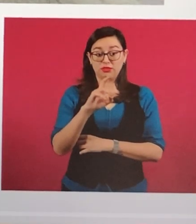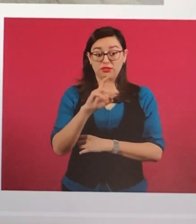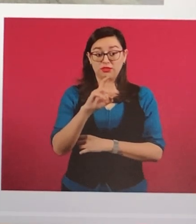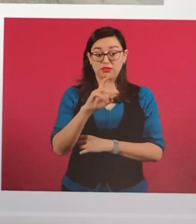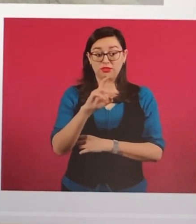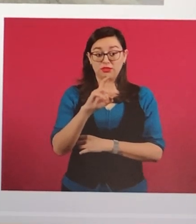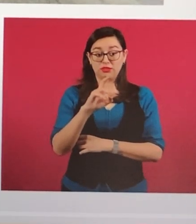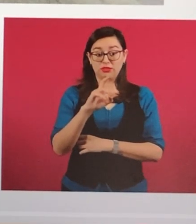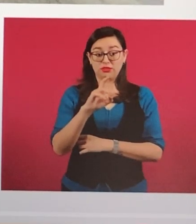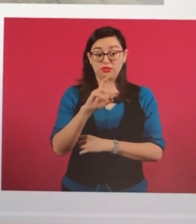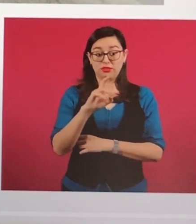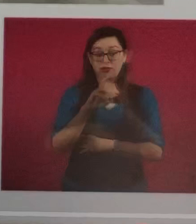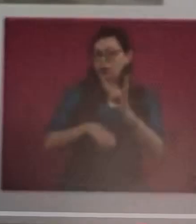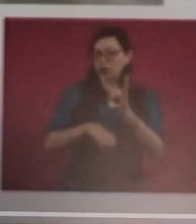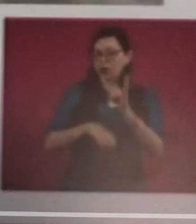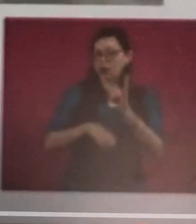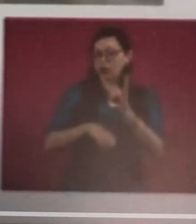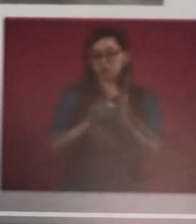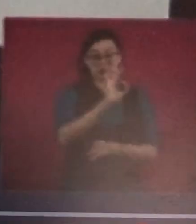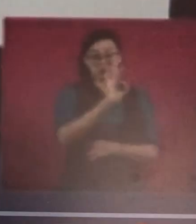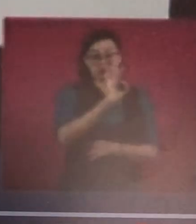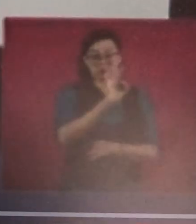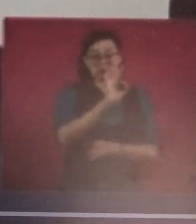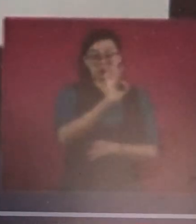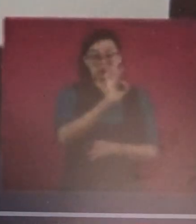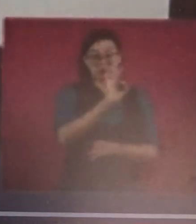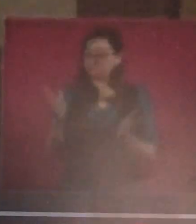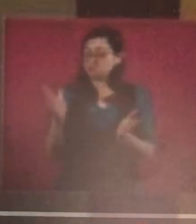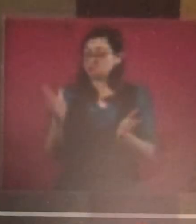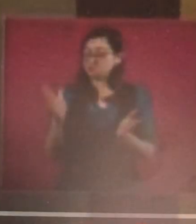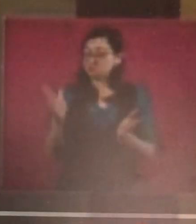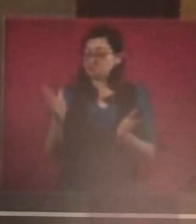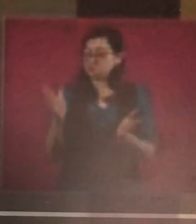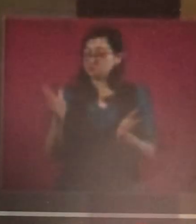Otra graf, otro cuadro que presentó, se los voy a mostrar.